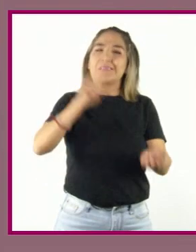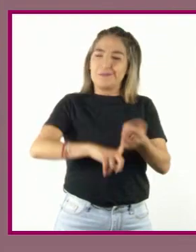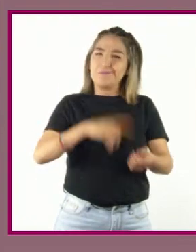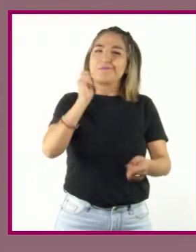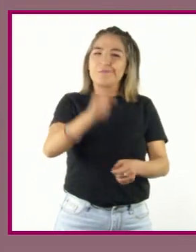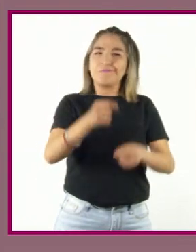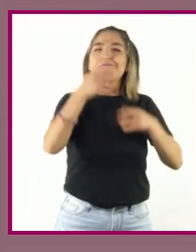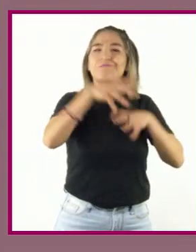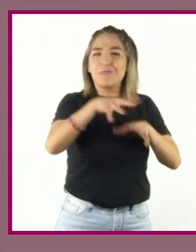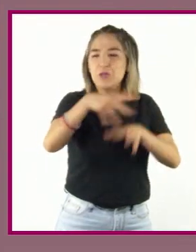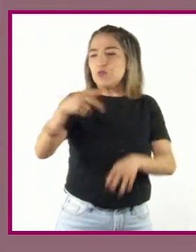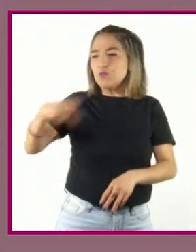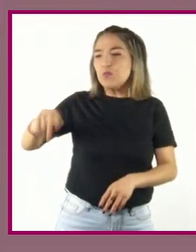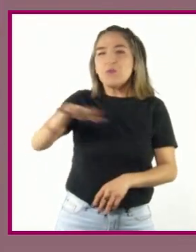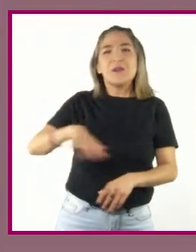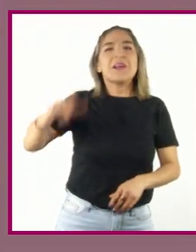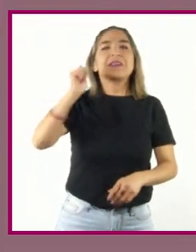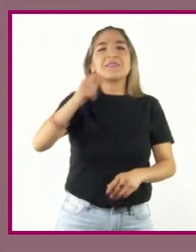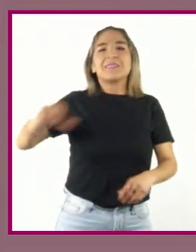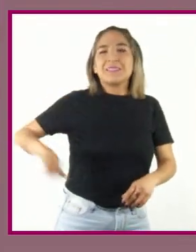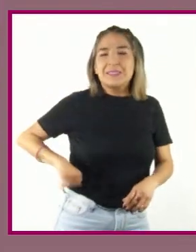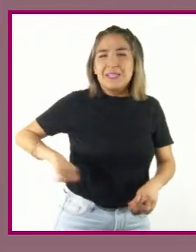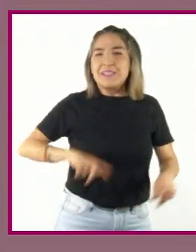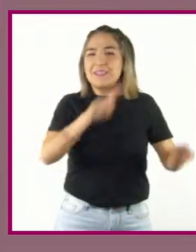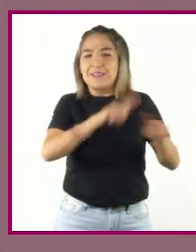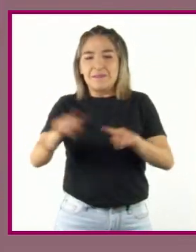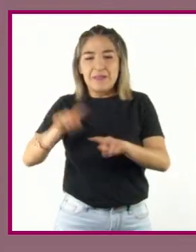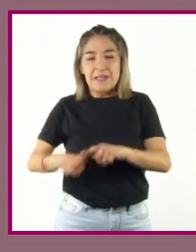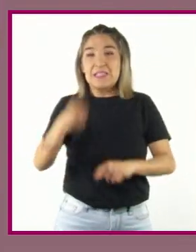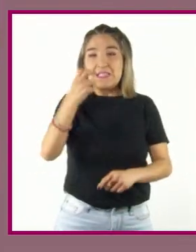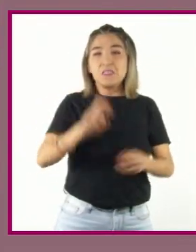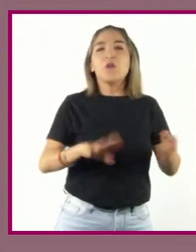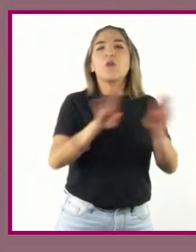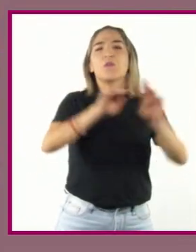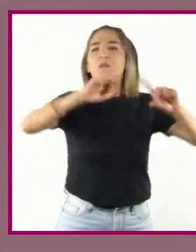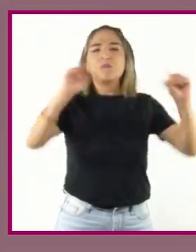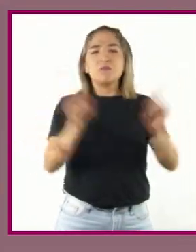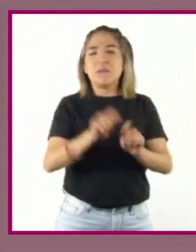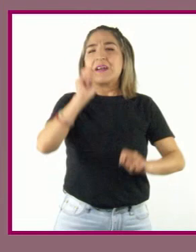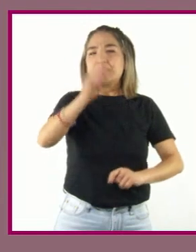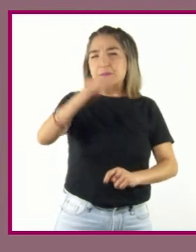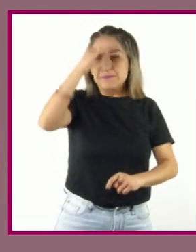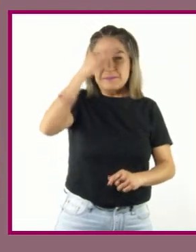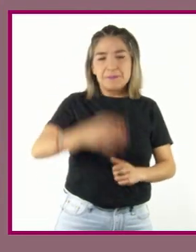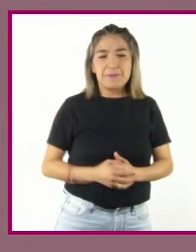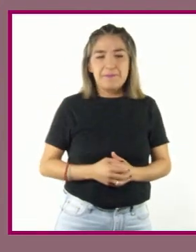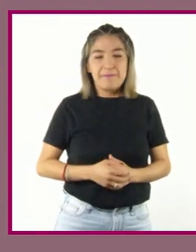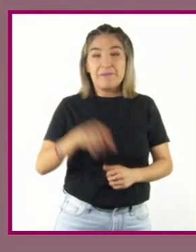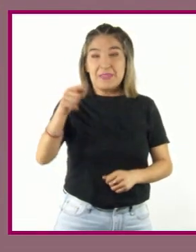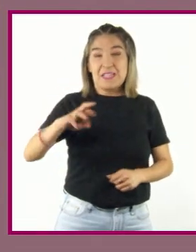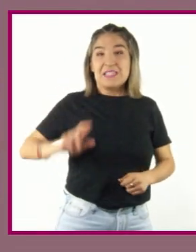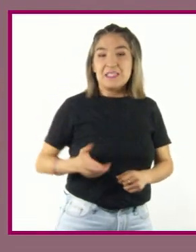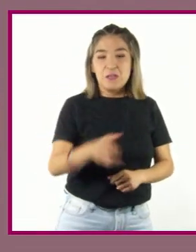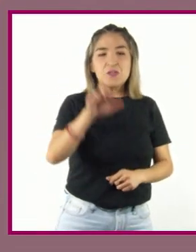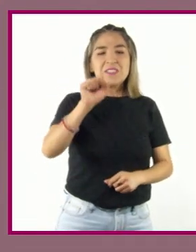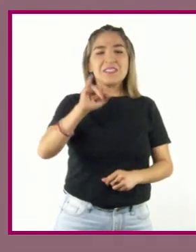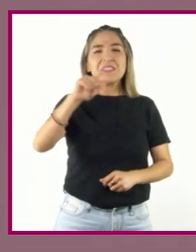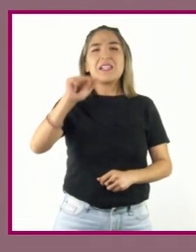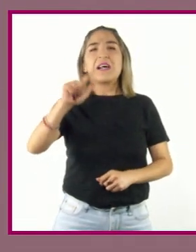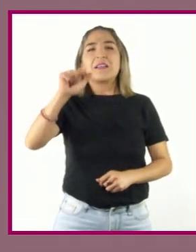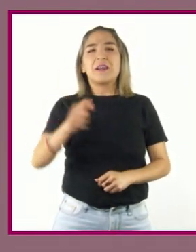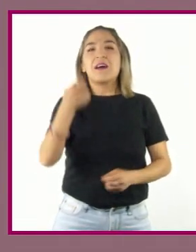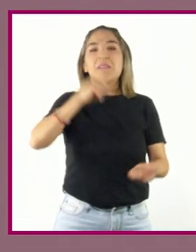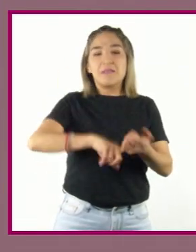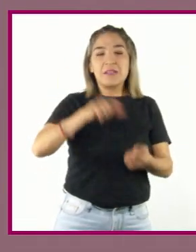actores con distintos intereses, lo cual hace que su resolución sea compleja. Este es el río Silala. Se ubica en la